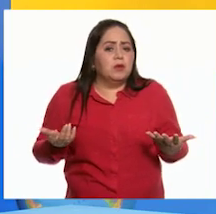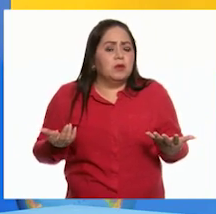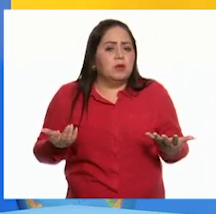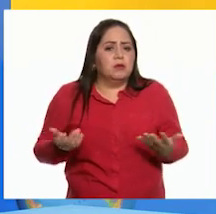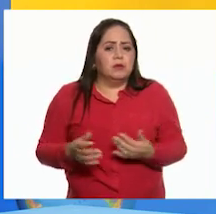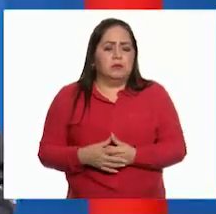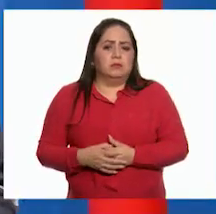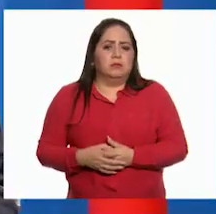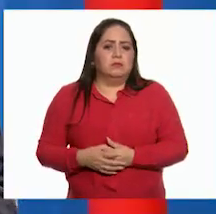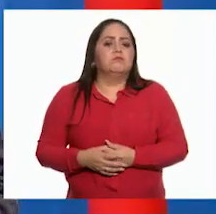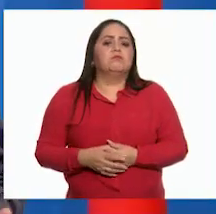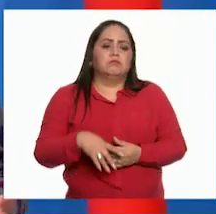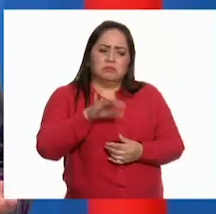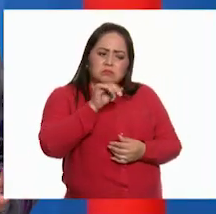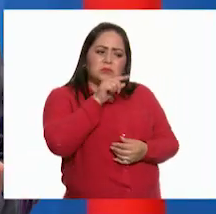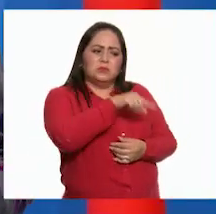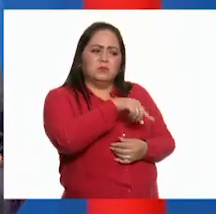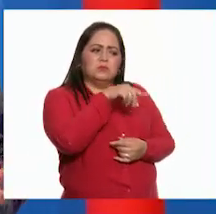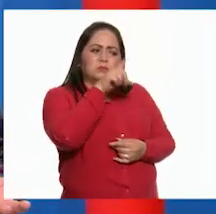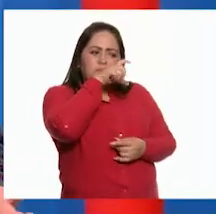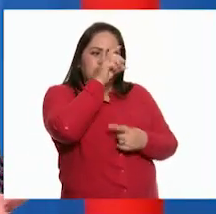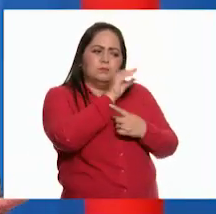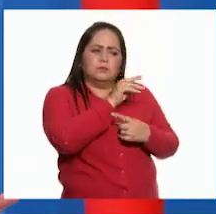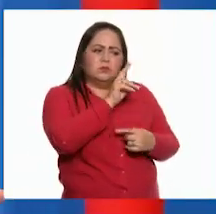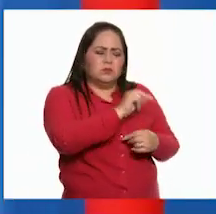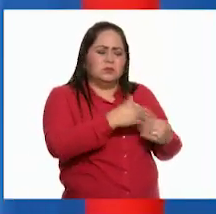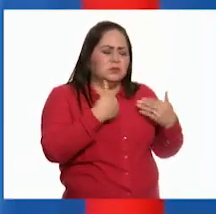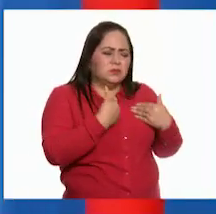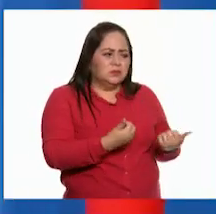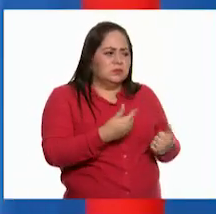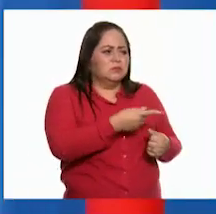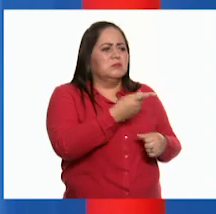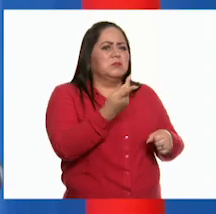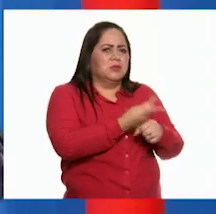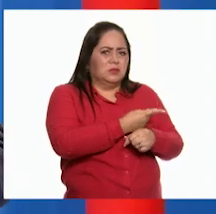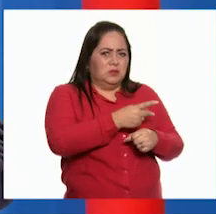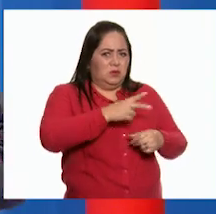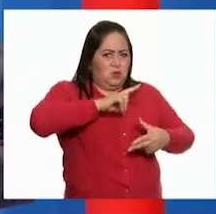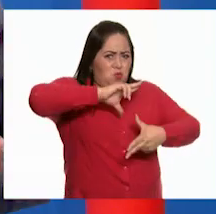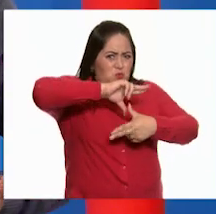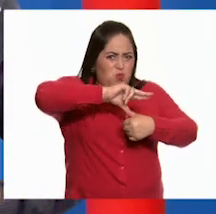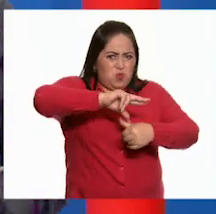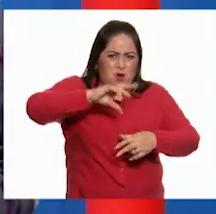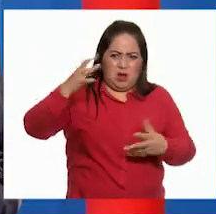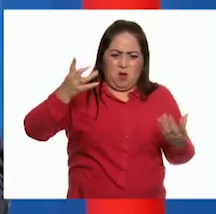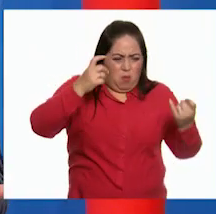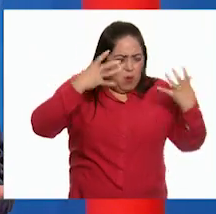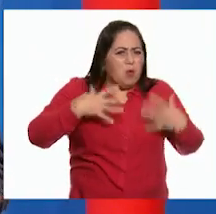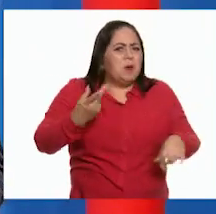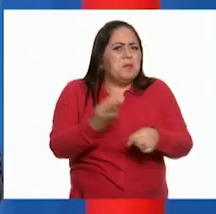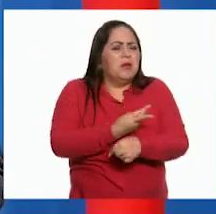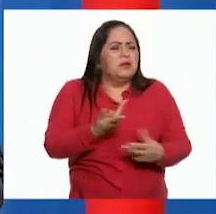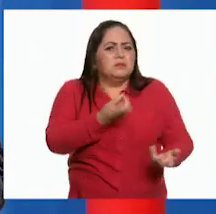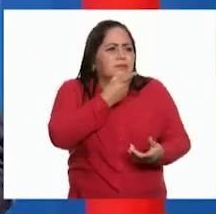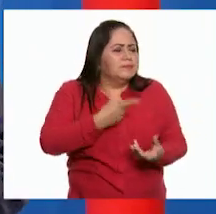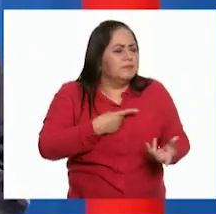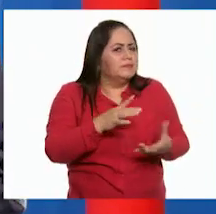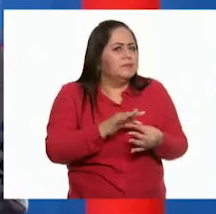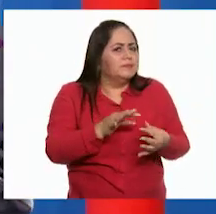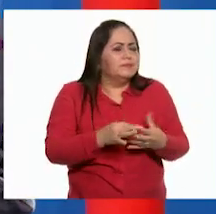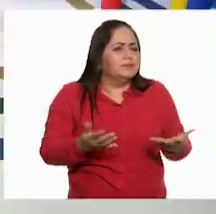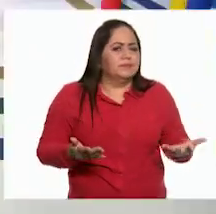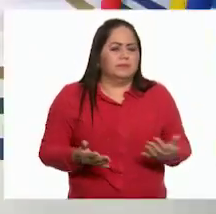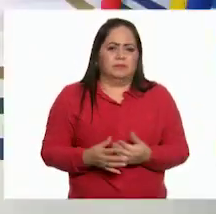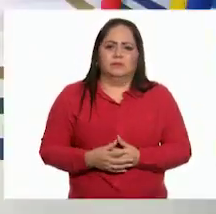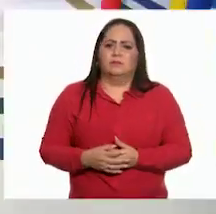¿Qué pasa? Sí, Lolo, tú tranquilo Es que no entendemos si fue que te metiste en un huracán raro O qué es lo que está pasando ¿Por qué? ver, dinos, ¿qué pasó?